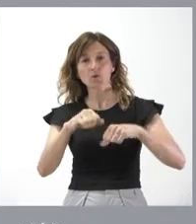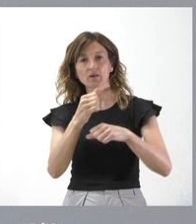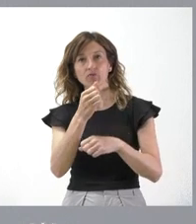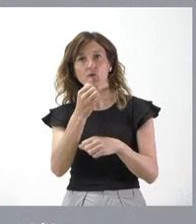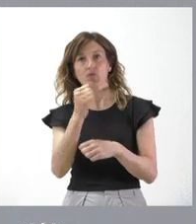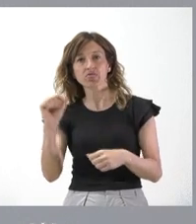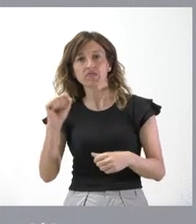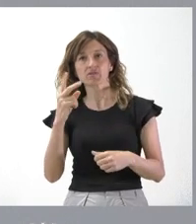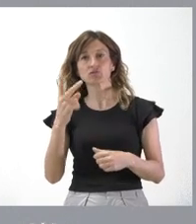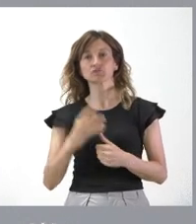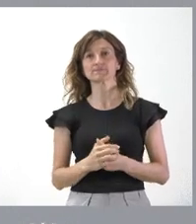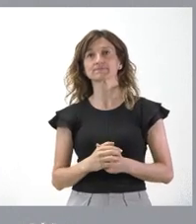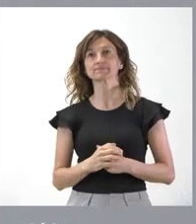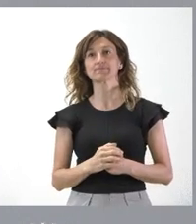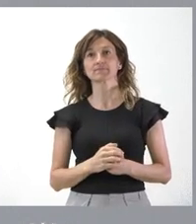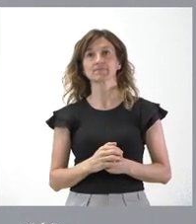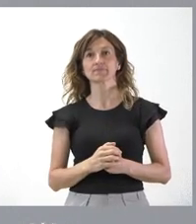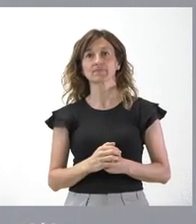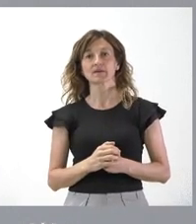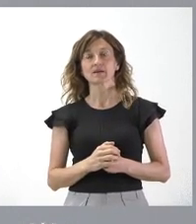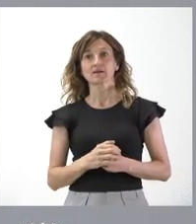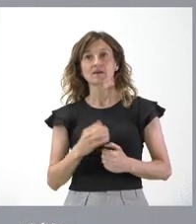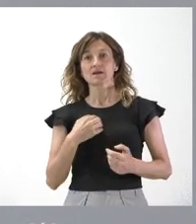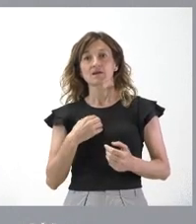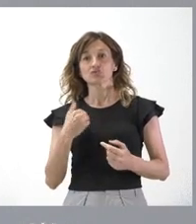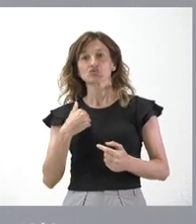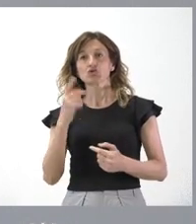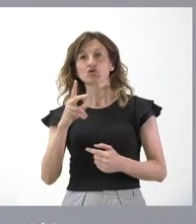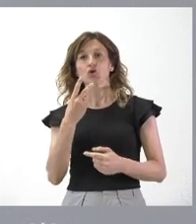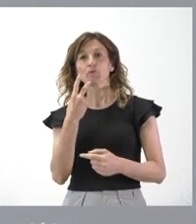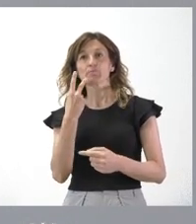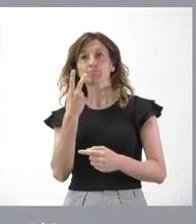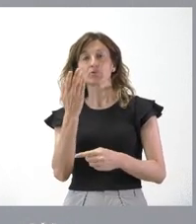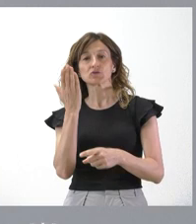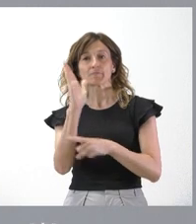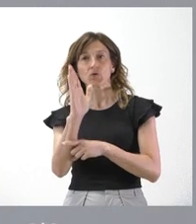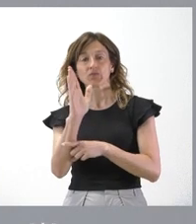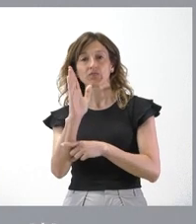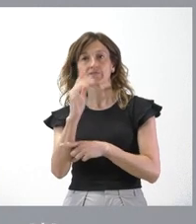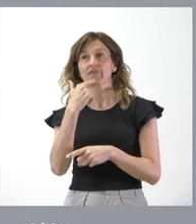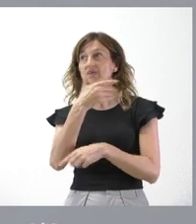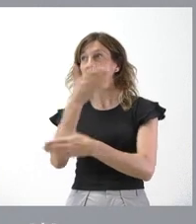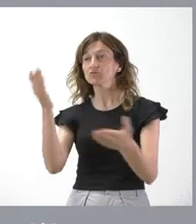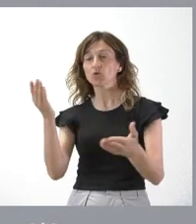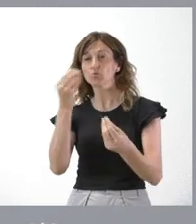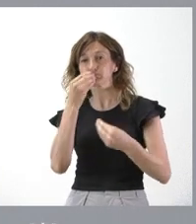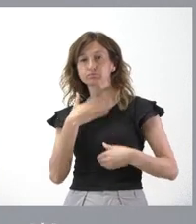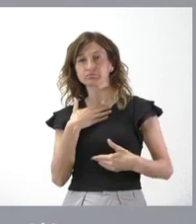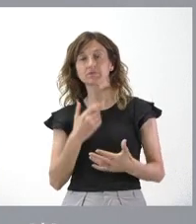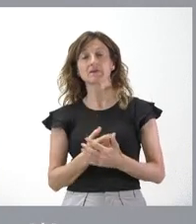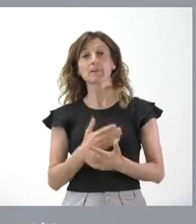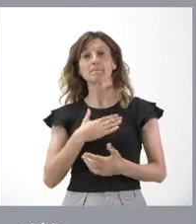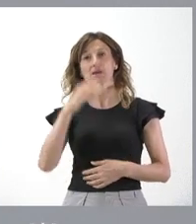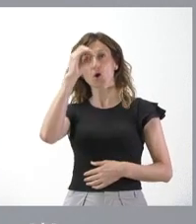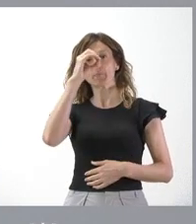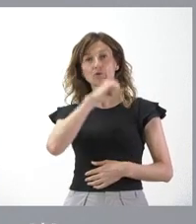Yo creo que… Hombre, hablar en nombre de todos. Yo soy el portavoz del Gobierno, a lo mejor hablar en nombre de todos. Pero si usted me pide mi impresión personal,